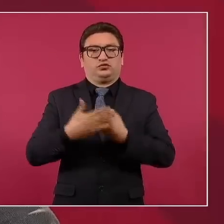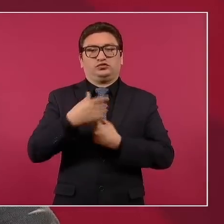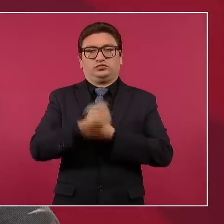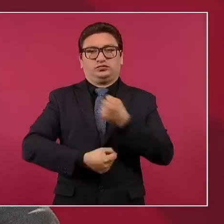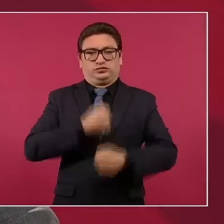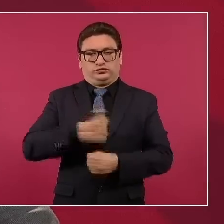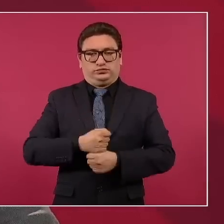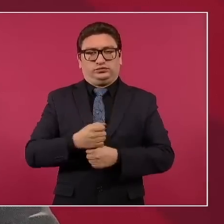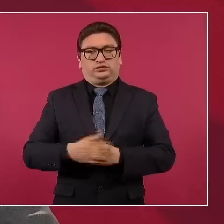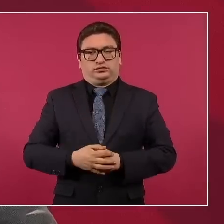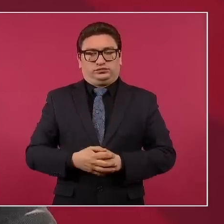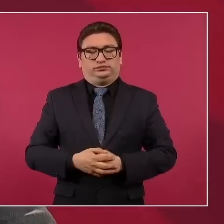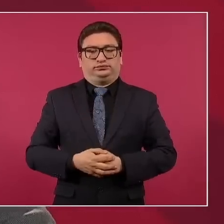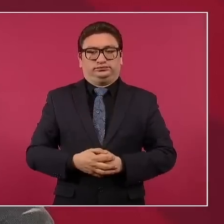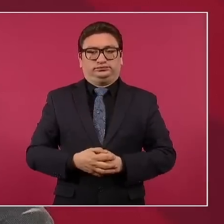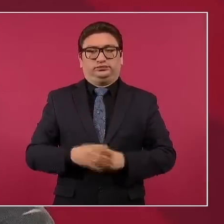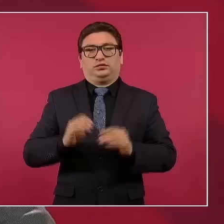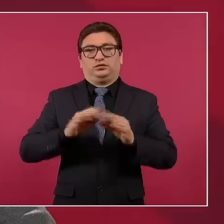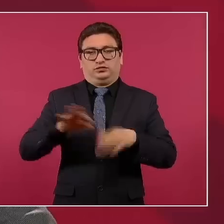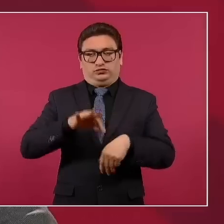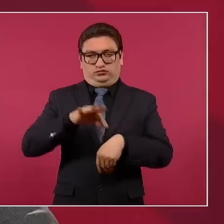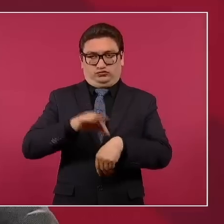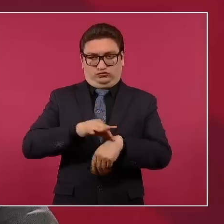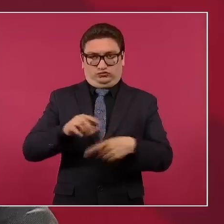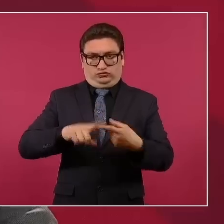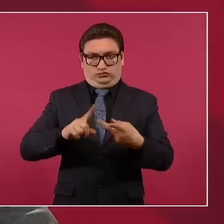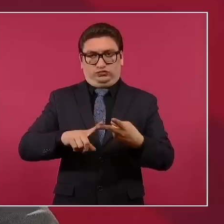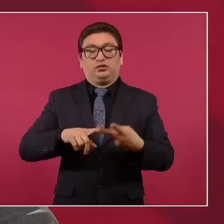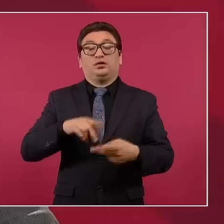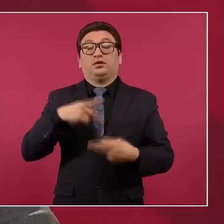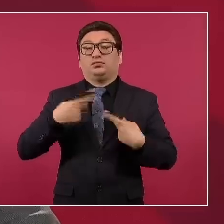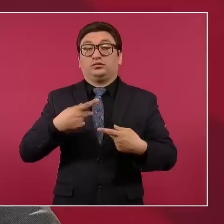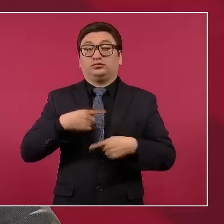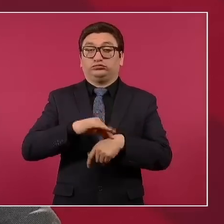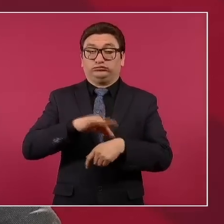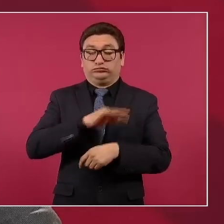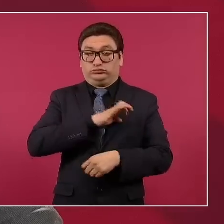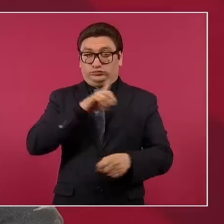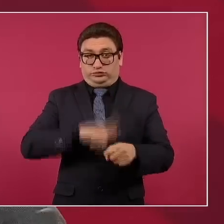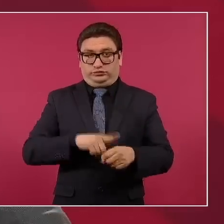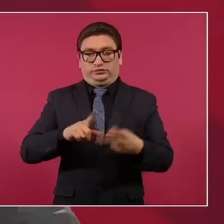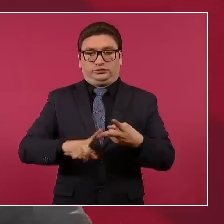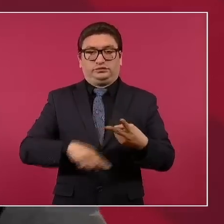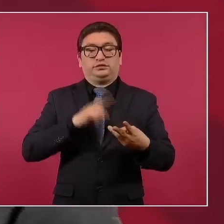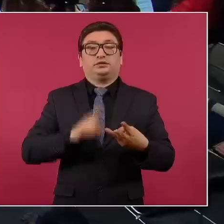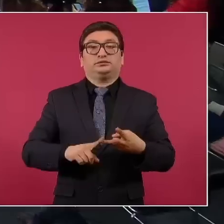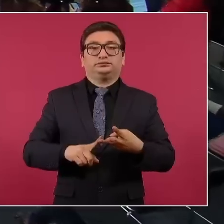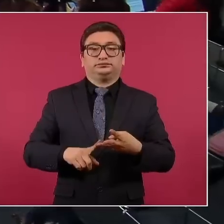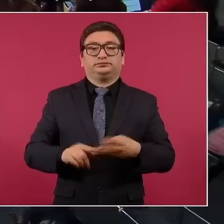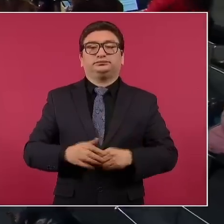con médicos, con especialistas, sin